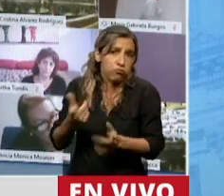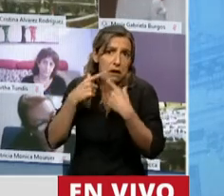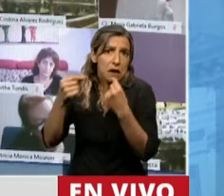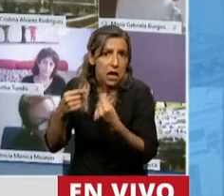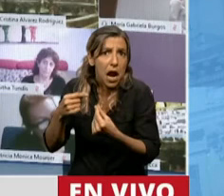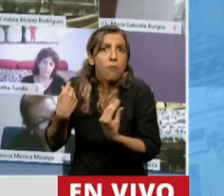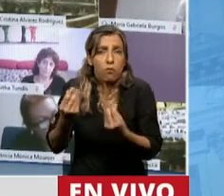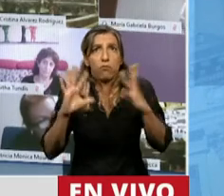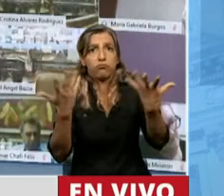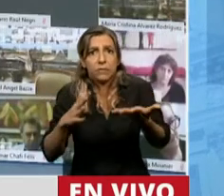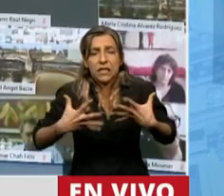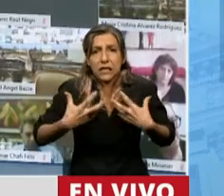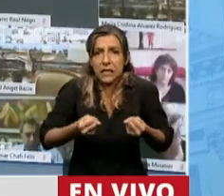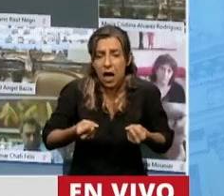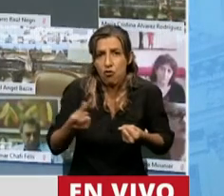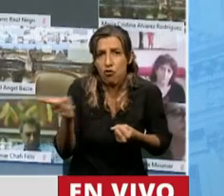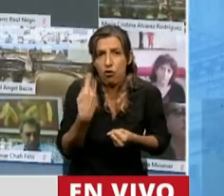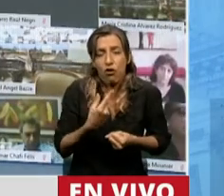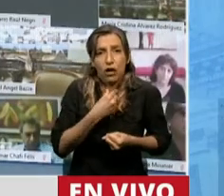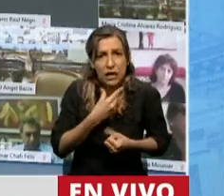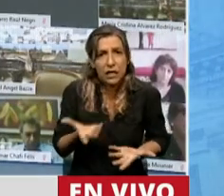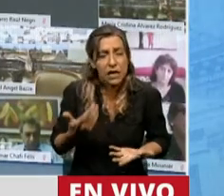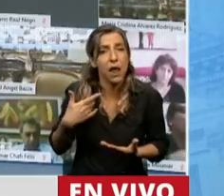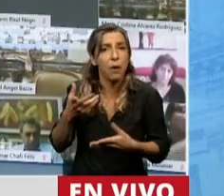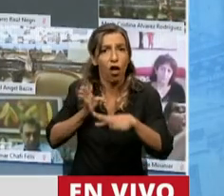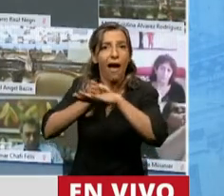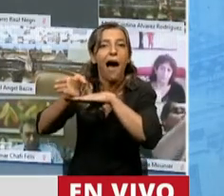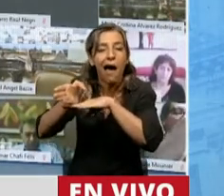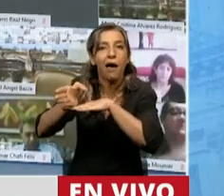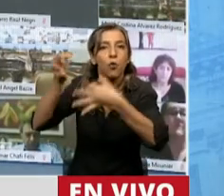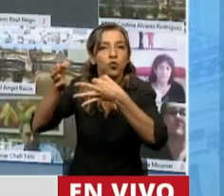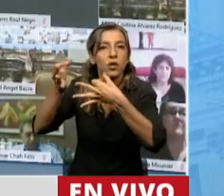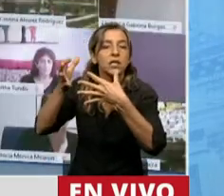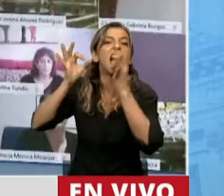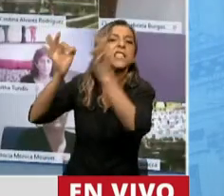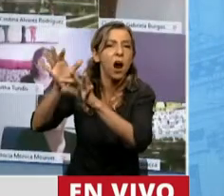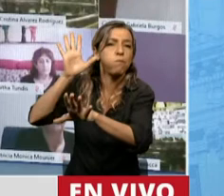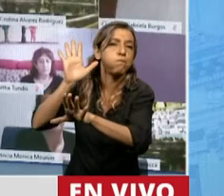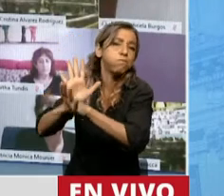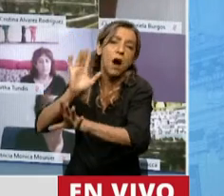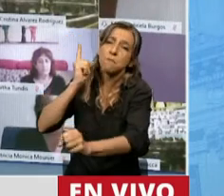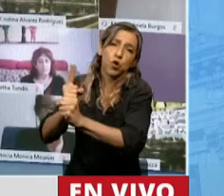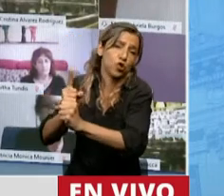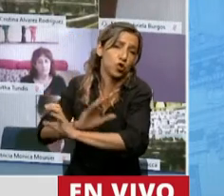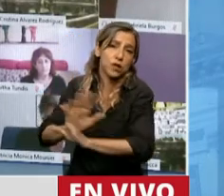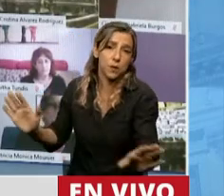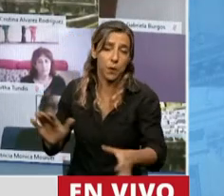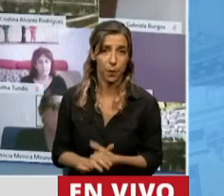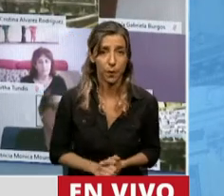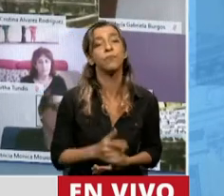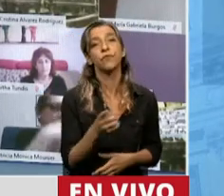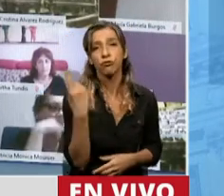y este acuerdo establece garantías y condiciones para el pleno ejercicio de ese derecho. Por eso hay que valorar lo que estamos haciendo en el día de la fecha.